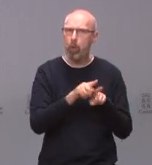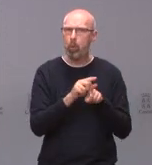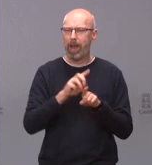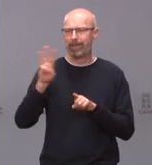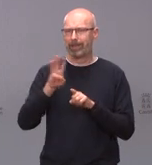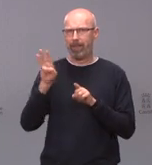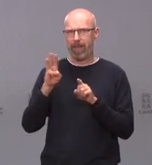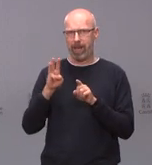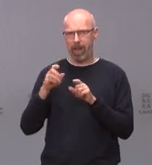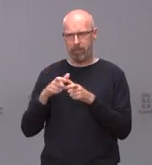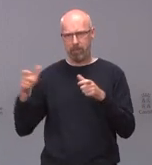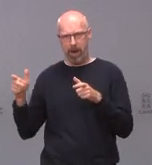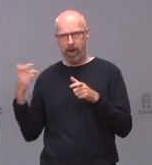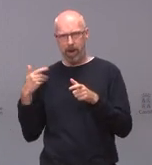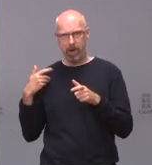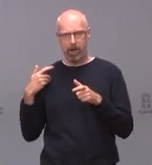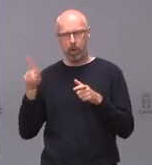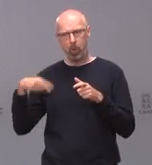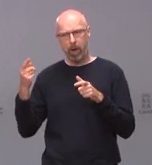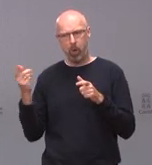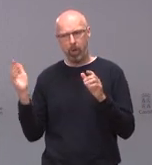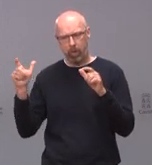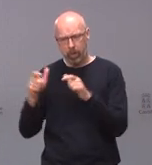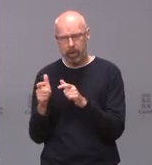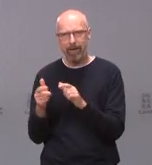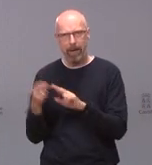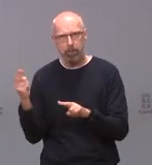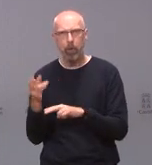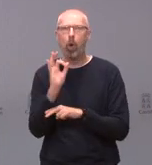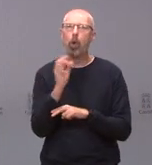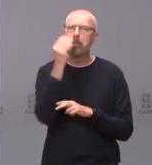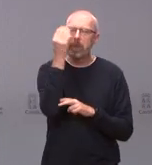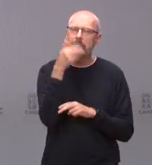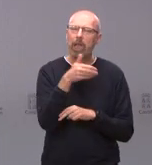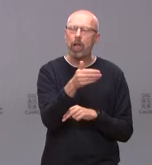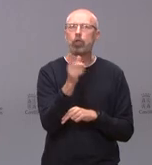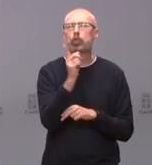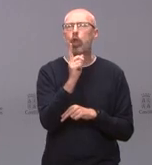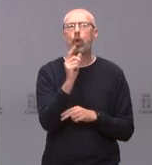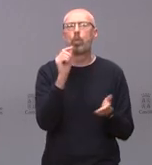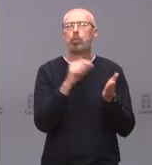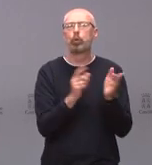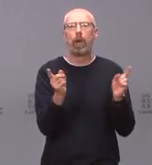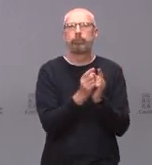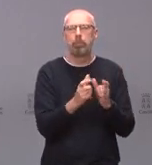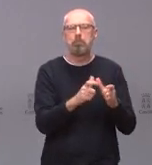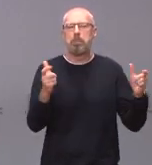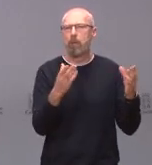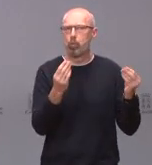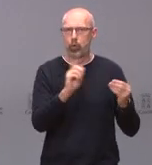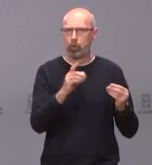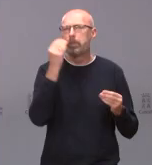hubo ese repunte tan rápido o si bien confían en que sea solo una cosa puntual y que no llegue a sus extremos Gracias